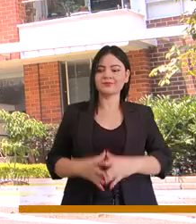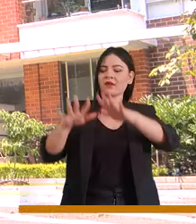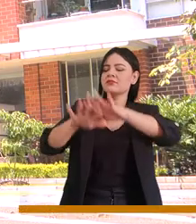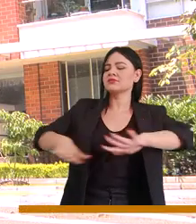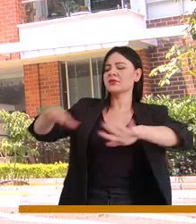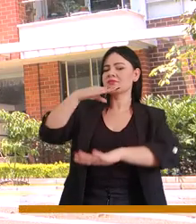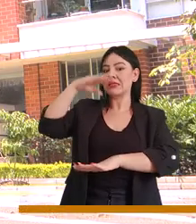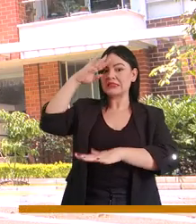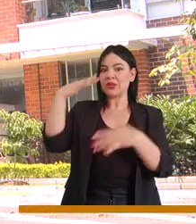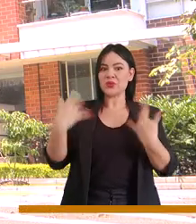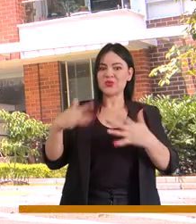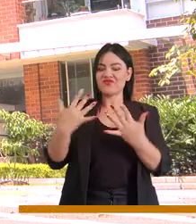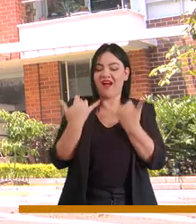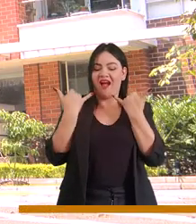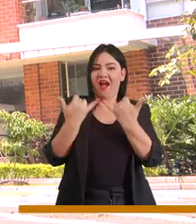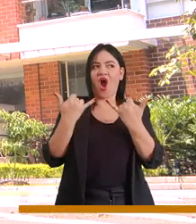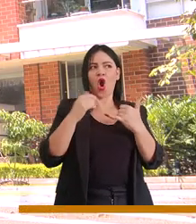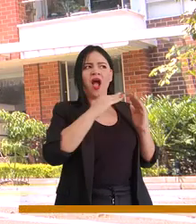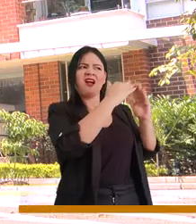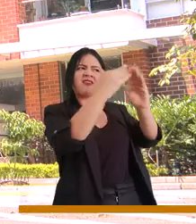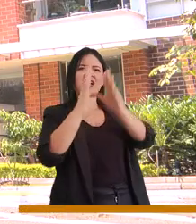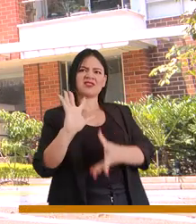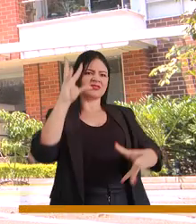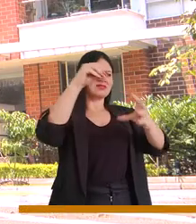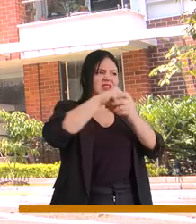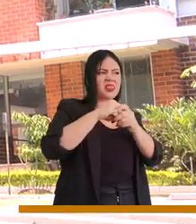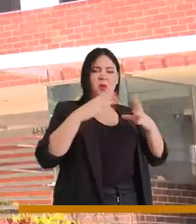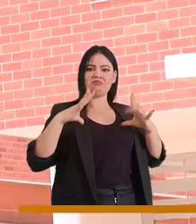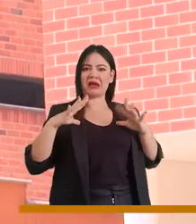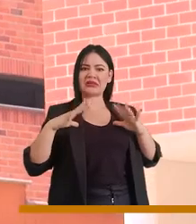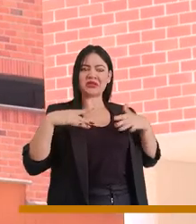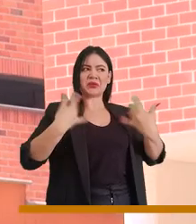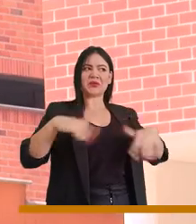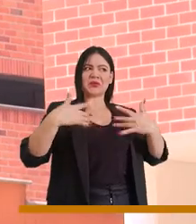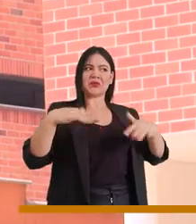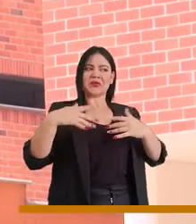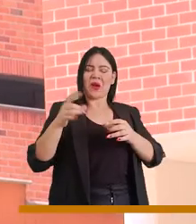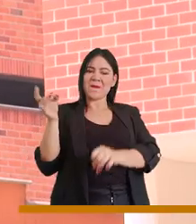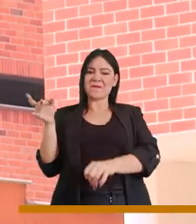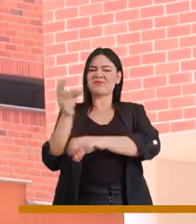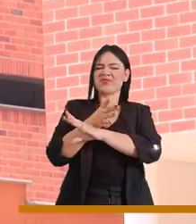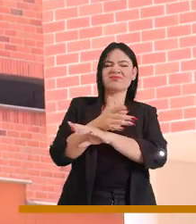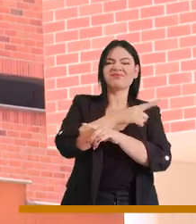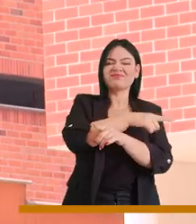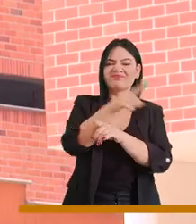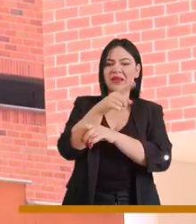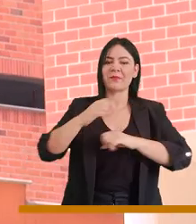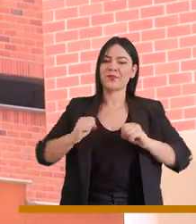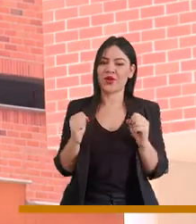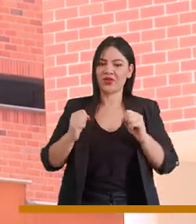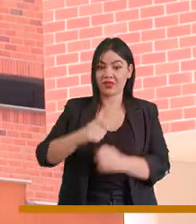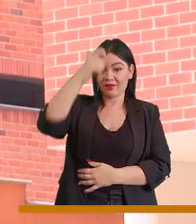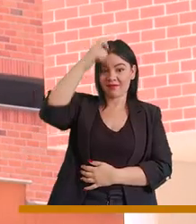Medellín hoy en día es la ciudad que más vivienda turística tiene del país por encima de Bogotá y Cartagena. Eso nos ha llevado como ciudad